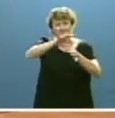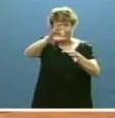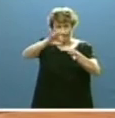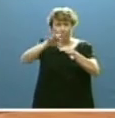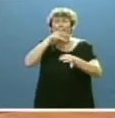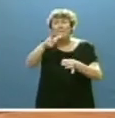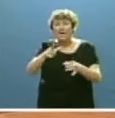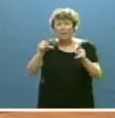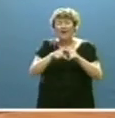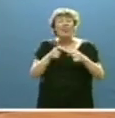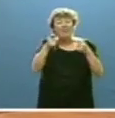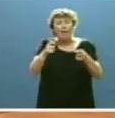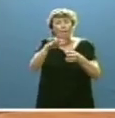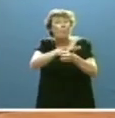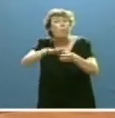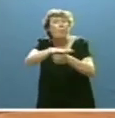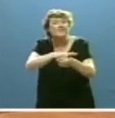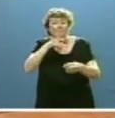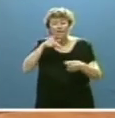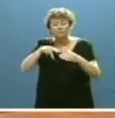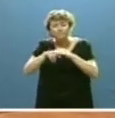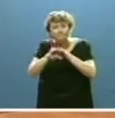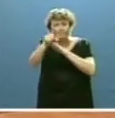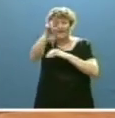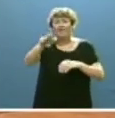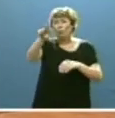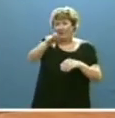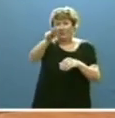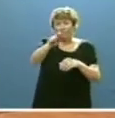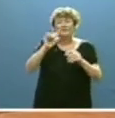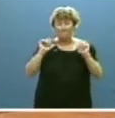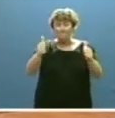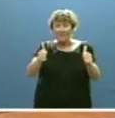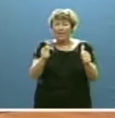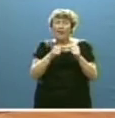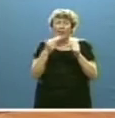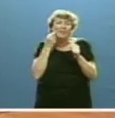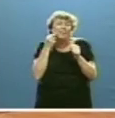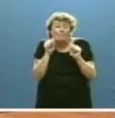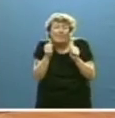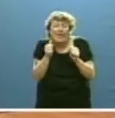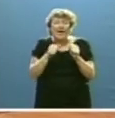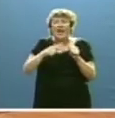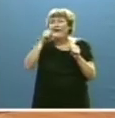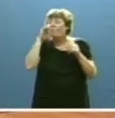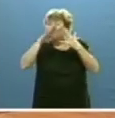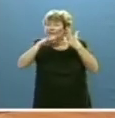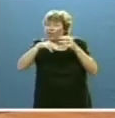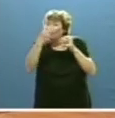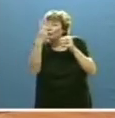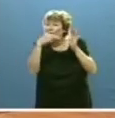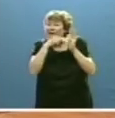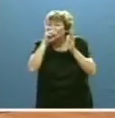para asentar las bases de una recuperación que se inició muy tímidamente a finales de 2013,